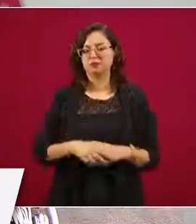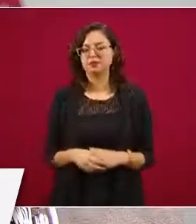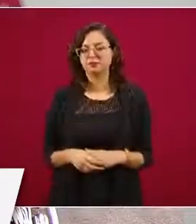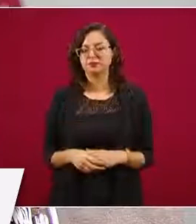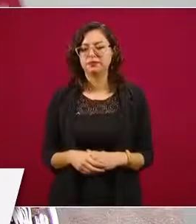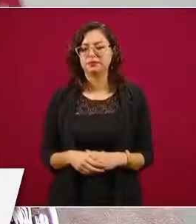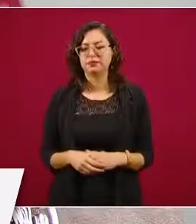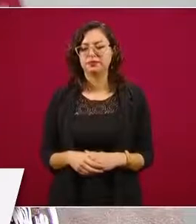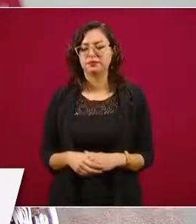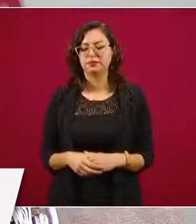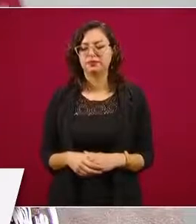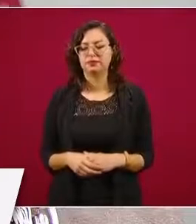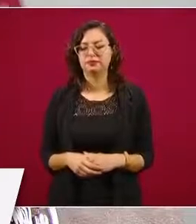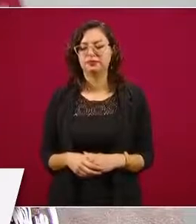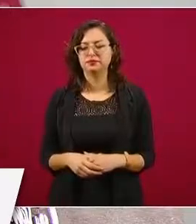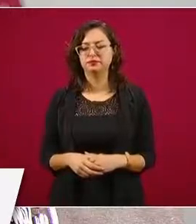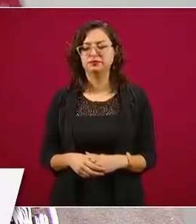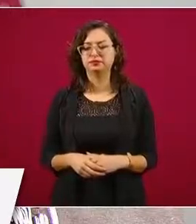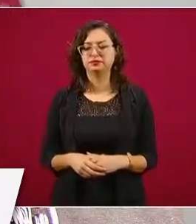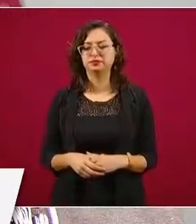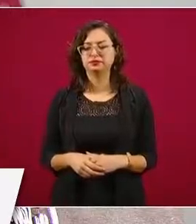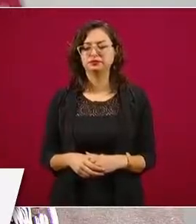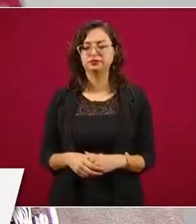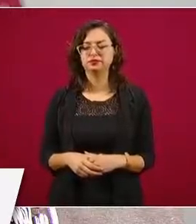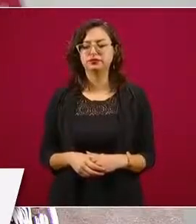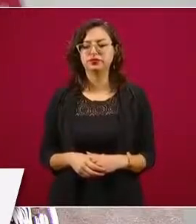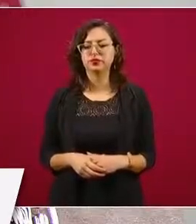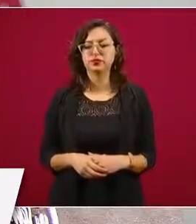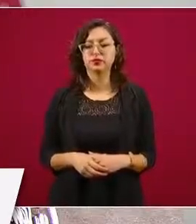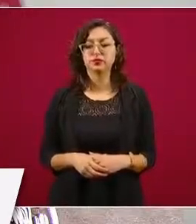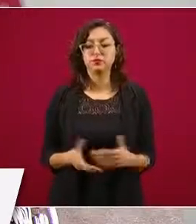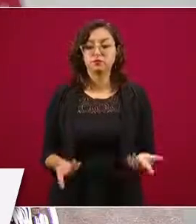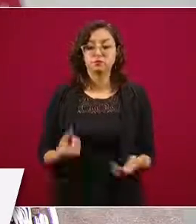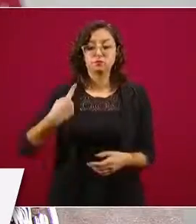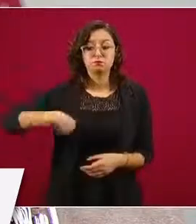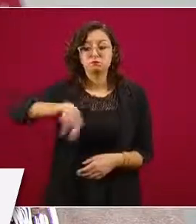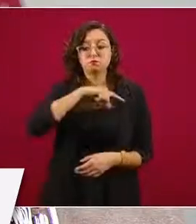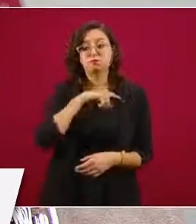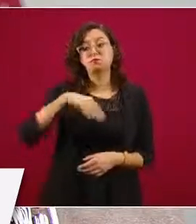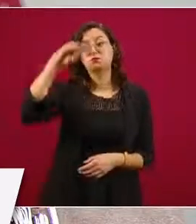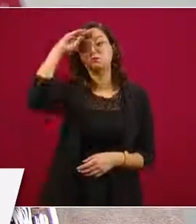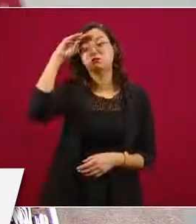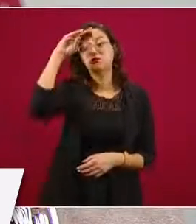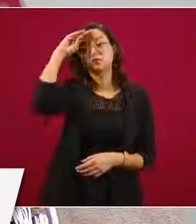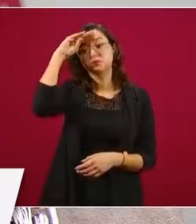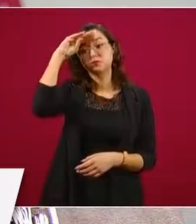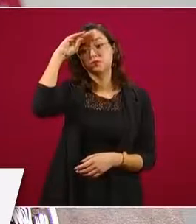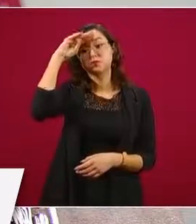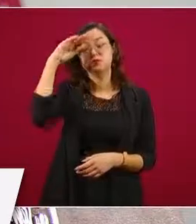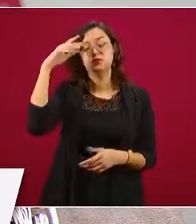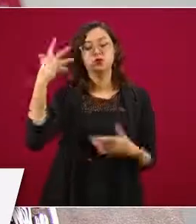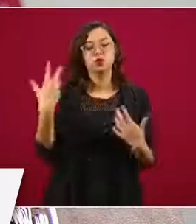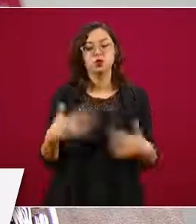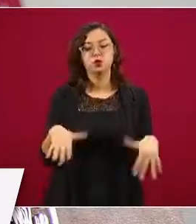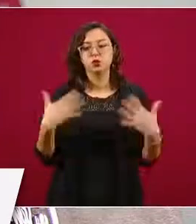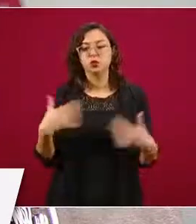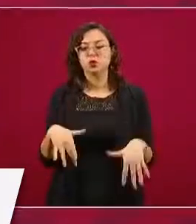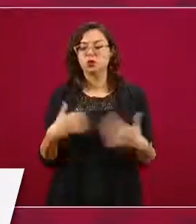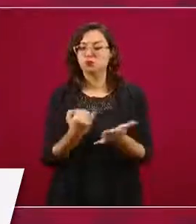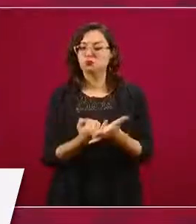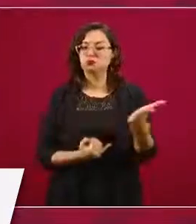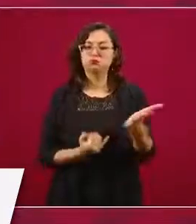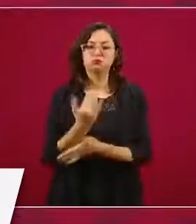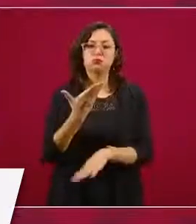Estados Unidos y México, que consideramos es un hecho muy importante,